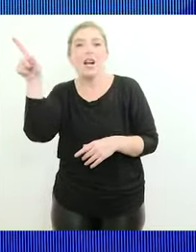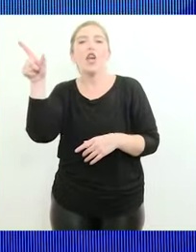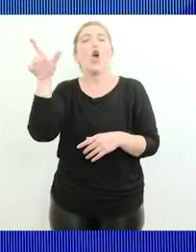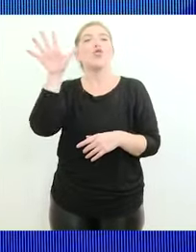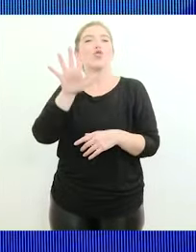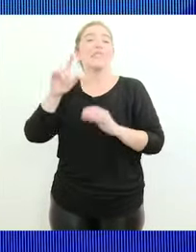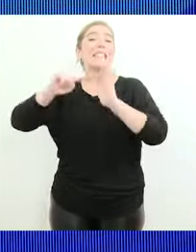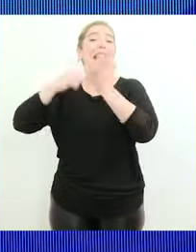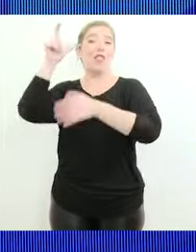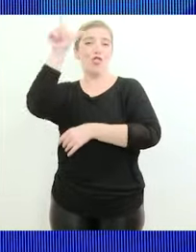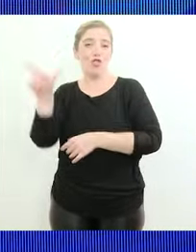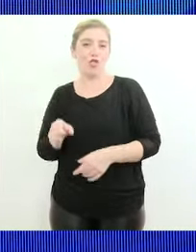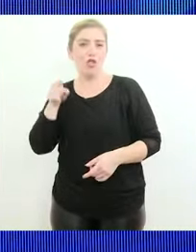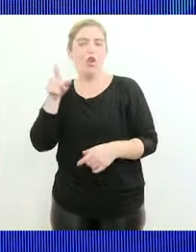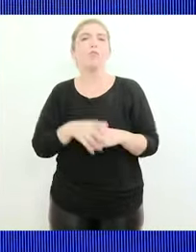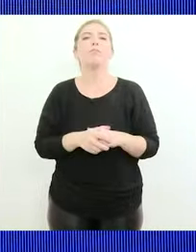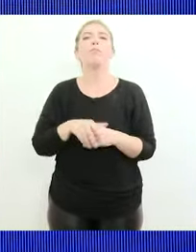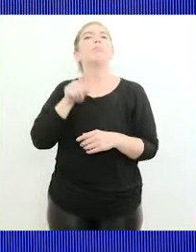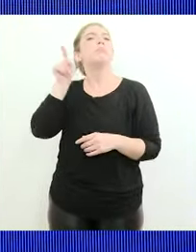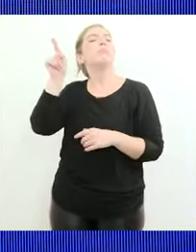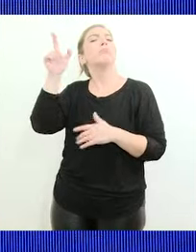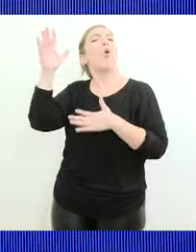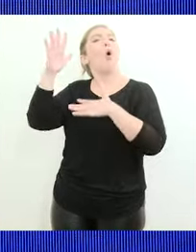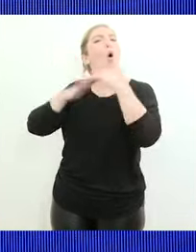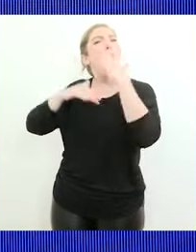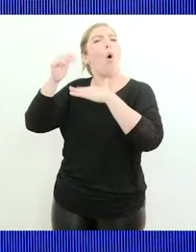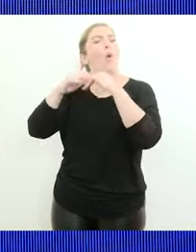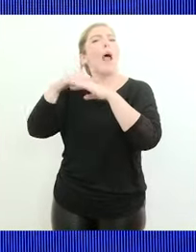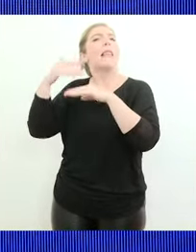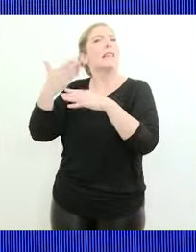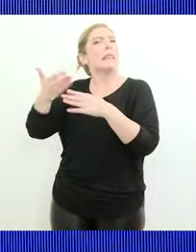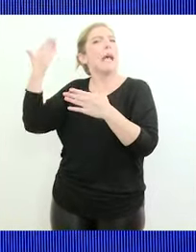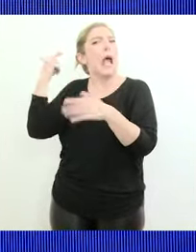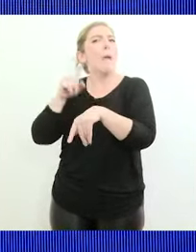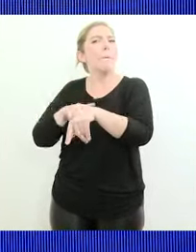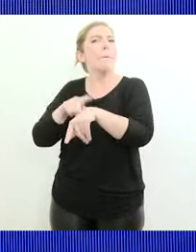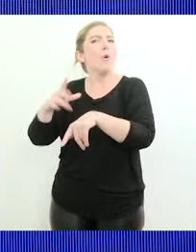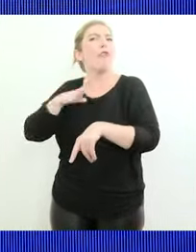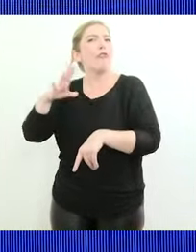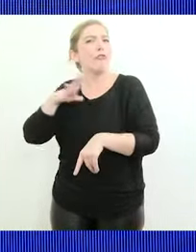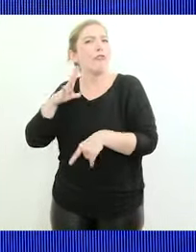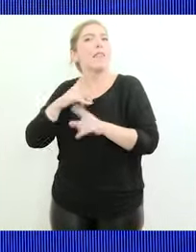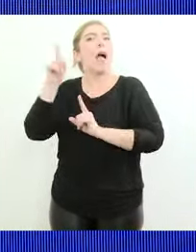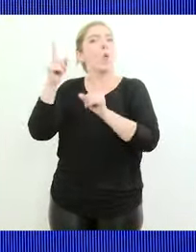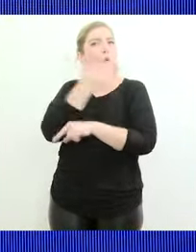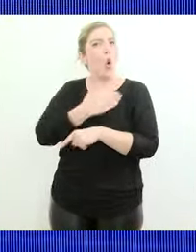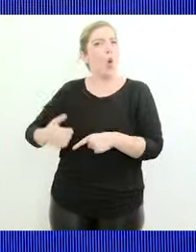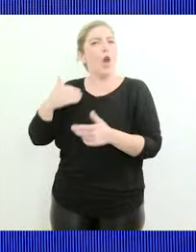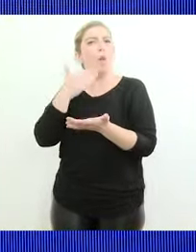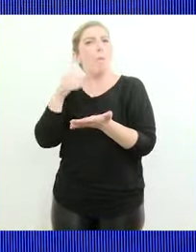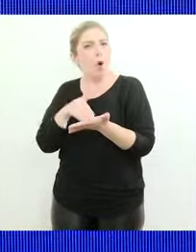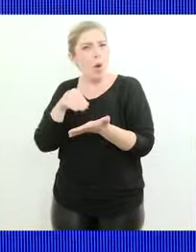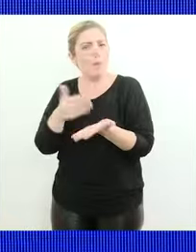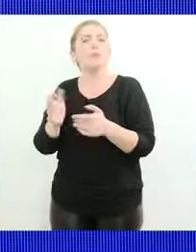centro, ¿por qué no también? Hay una obra que hace mucho tiempo está pendiente, algunas gestiones lo han prometido, incluso se han presentado